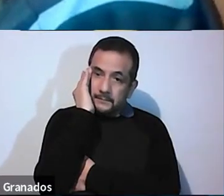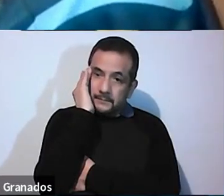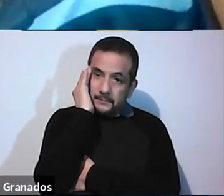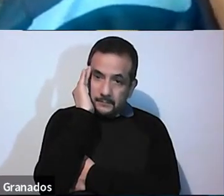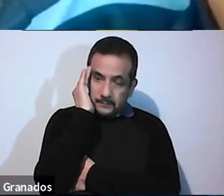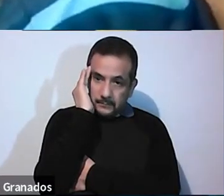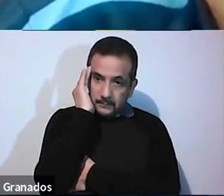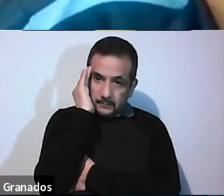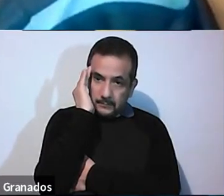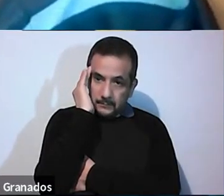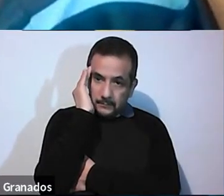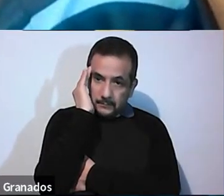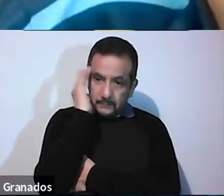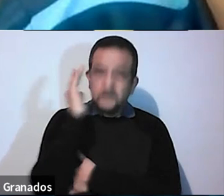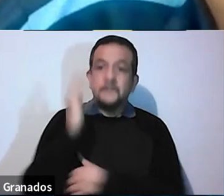¿verdad?, que